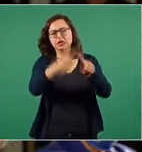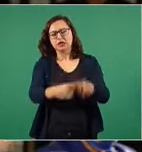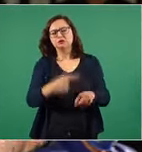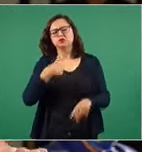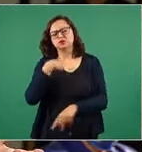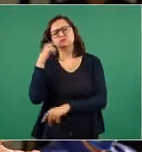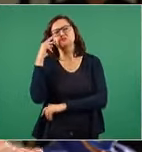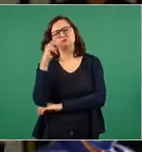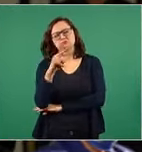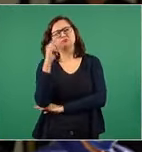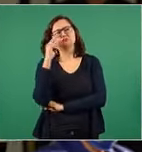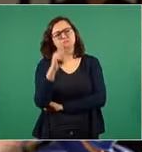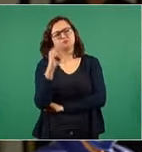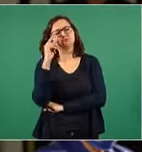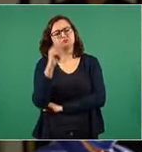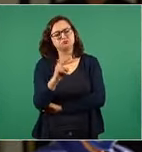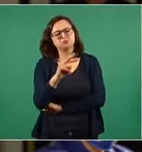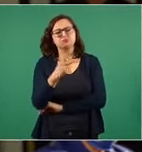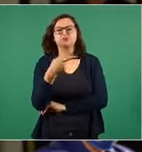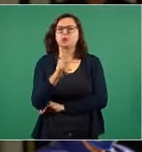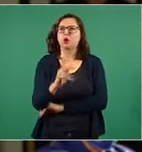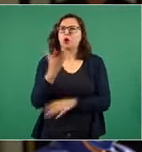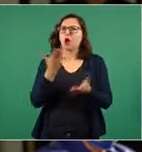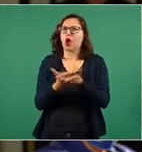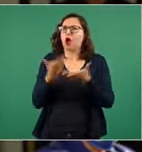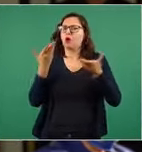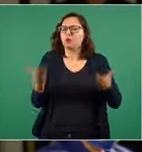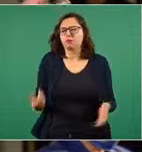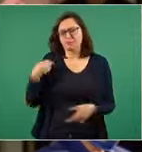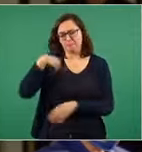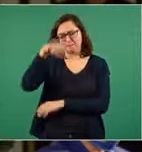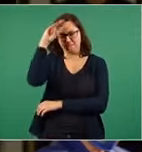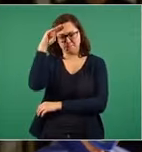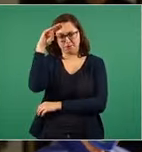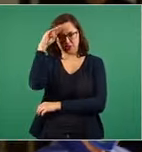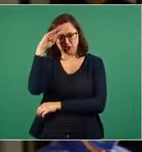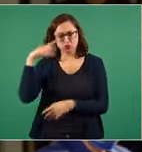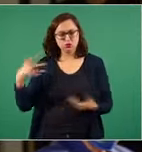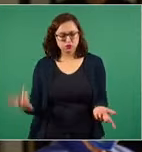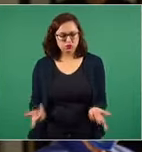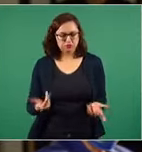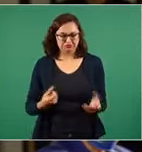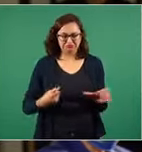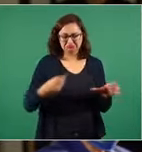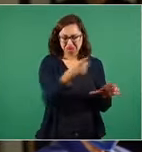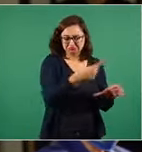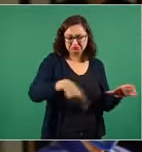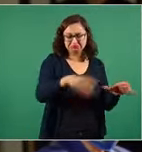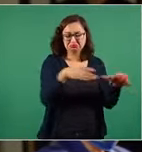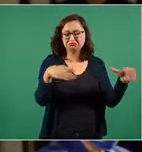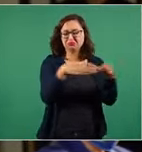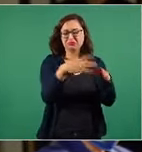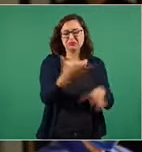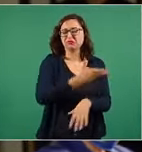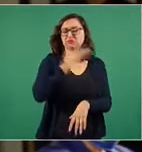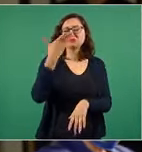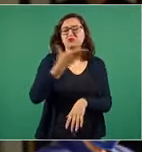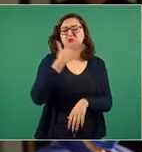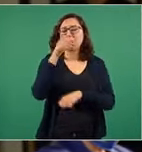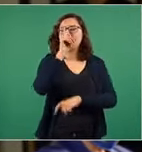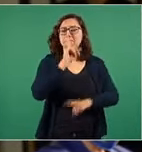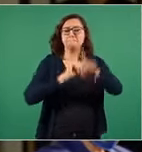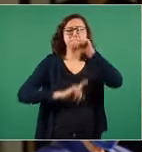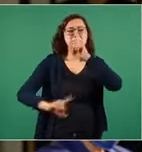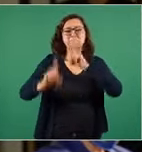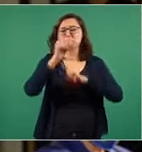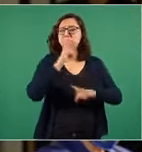a implementar, qué política pública está planteando su gobierno para contrarrestar este fenómeno de la desinformación y la